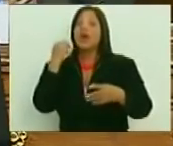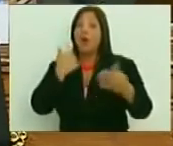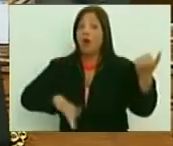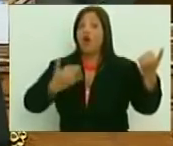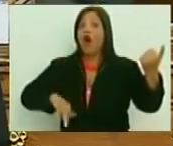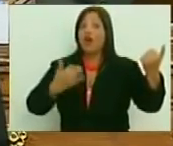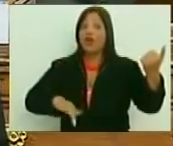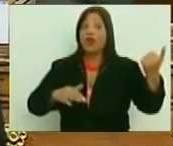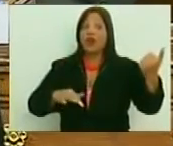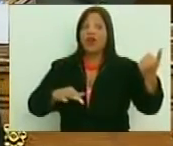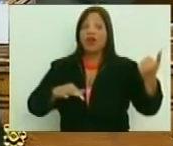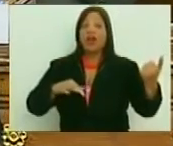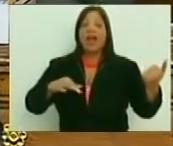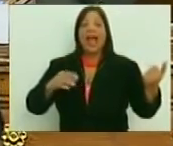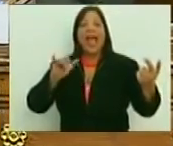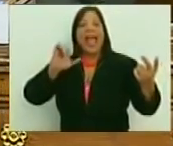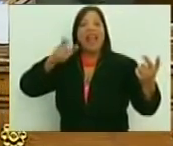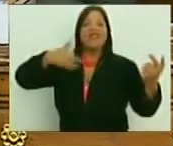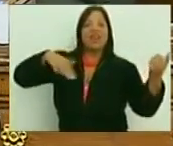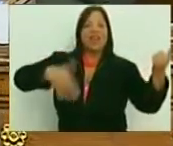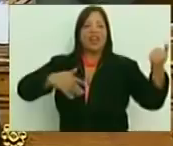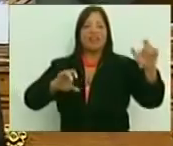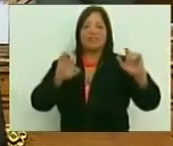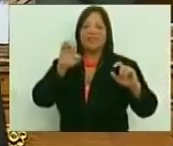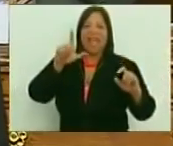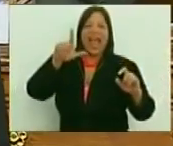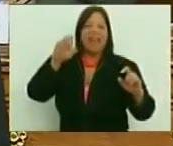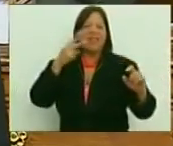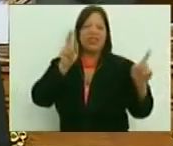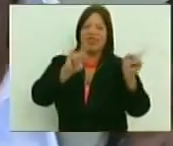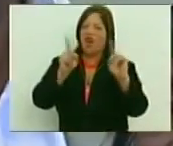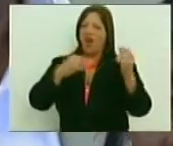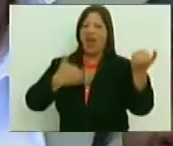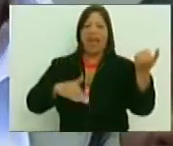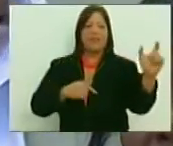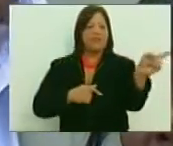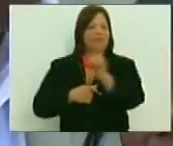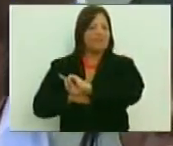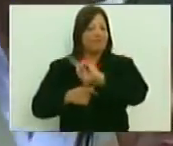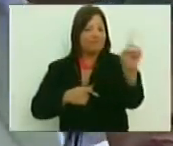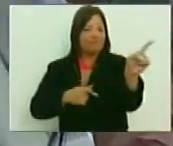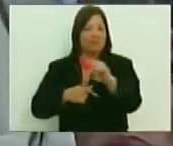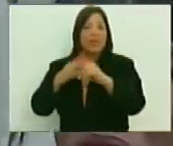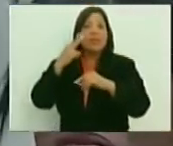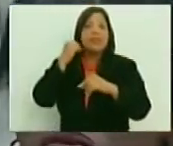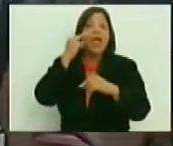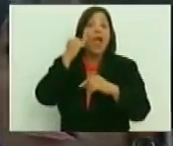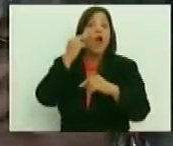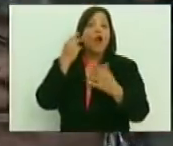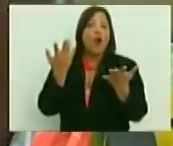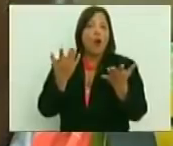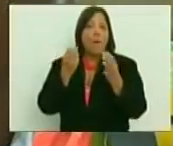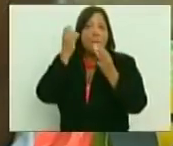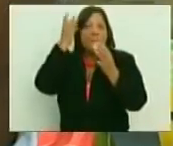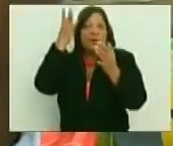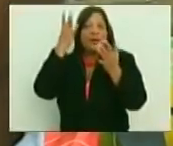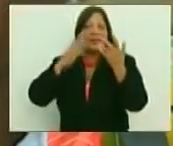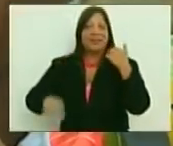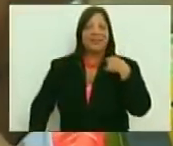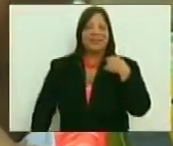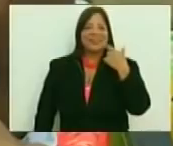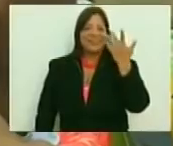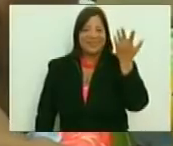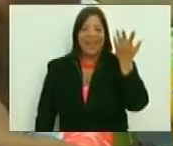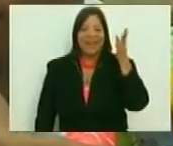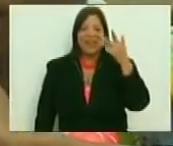Después le dijeron a Elvis que era el rey del rock, pero no, el rey del rock no era Elvis. Eran los negros a los cuales les quitaban las canciones y se las